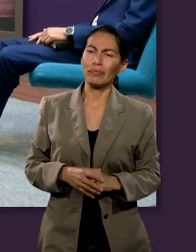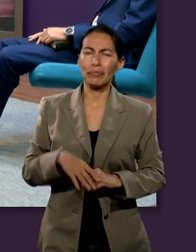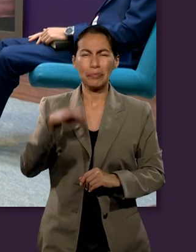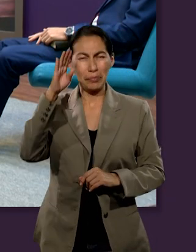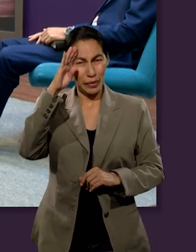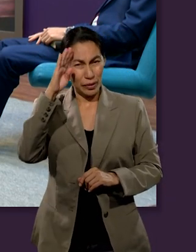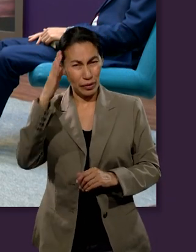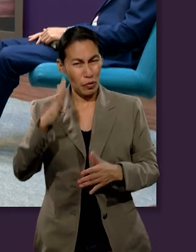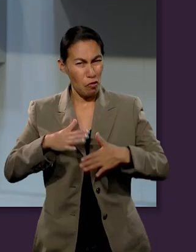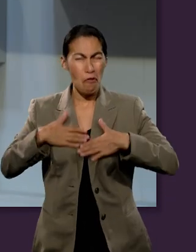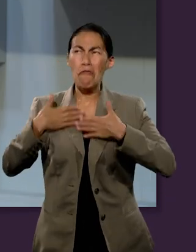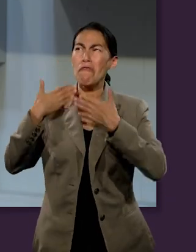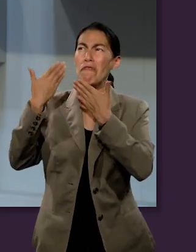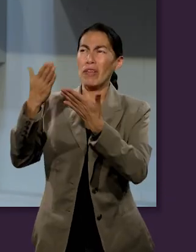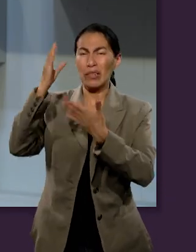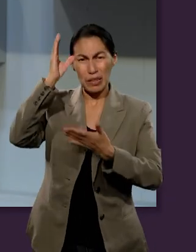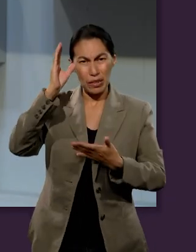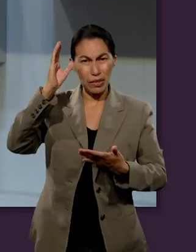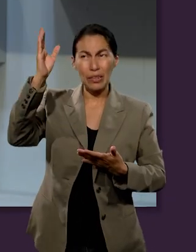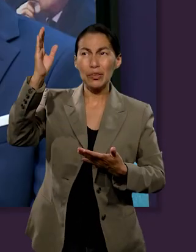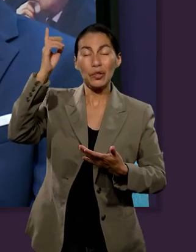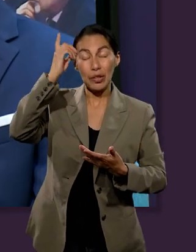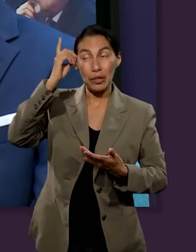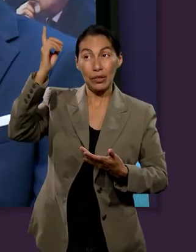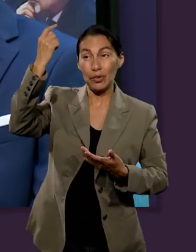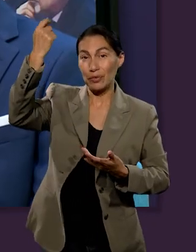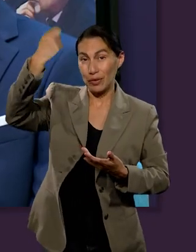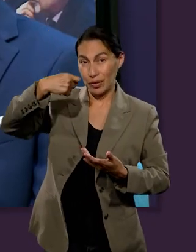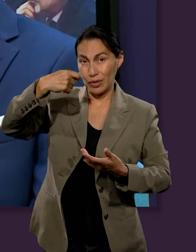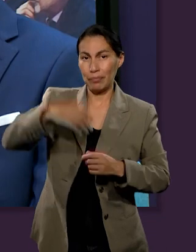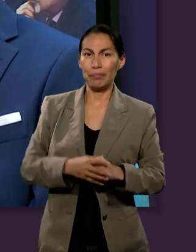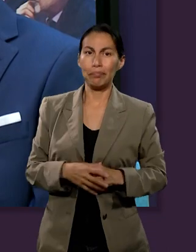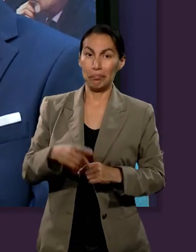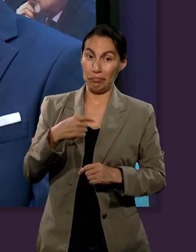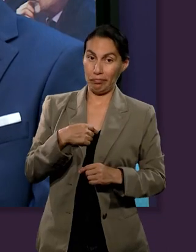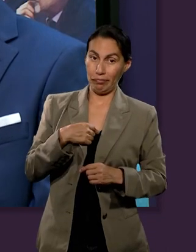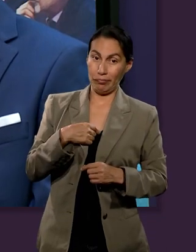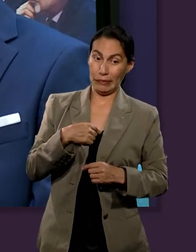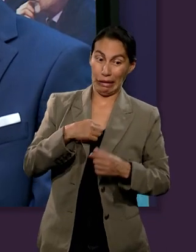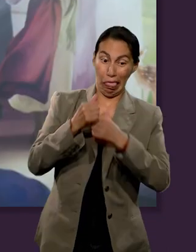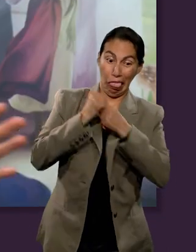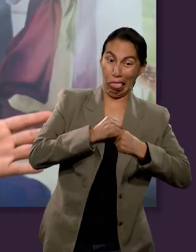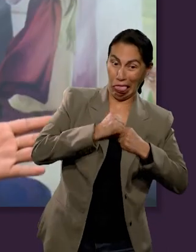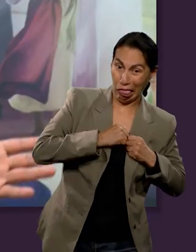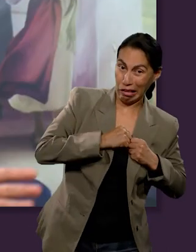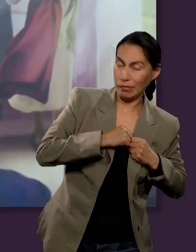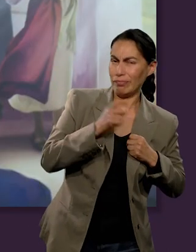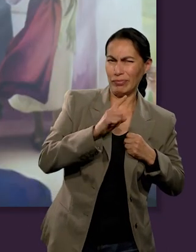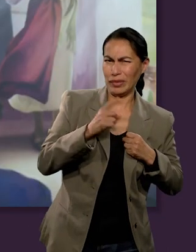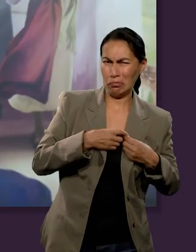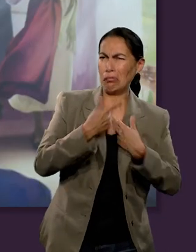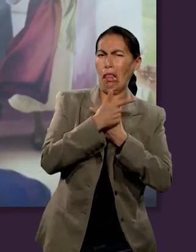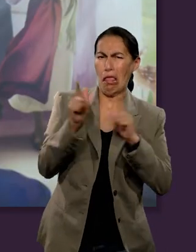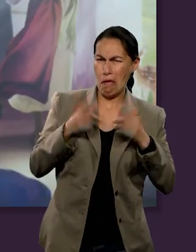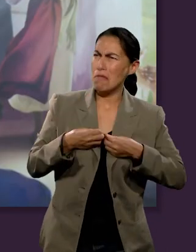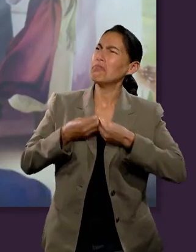sabes por qué me lo pides. Adrubal. Creo que es confianza plenamente en Cristo y en sus bendiciones. Desapego.